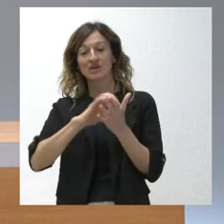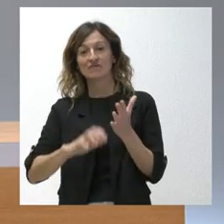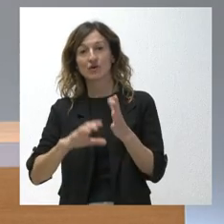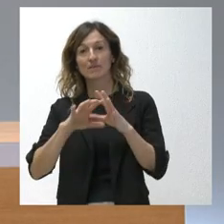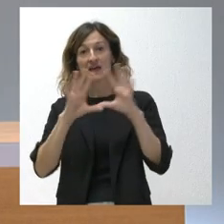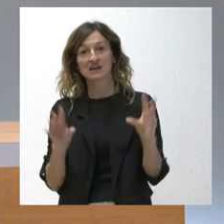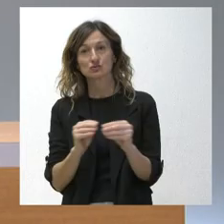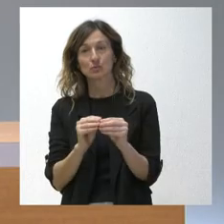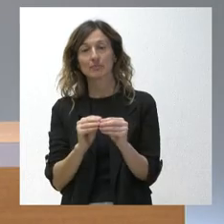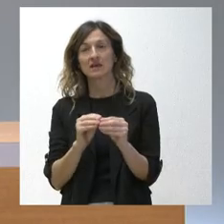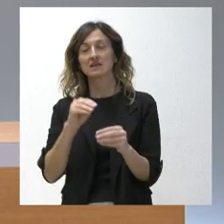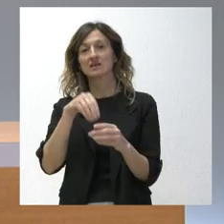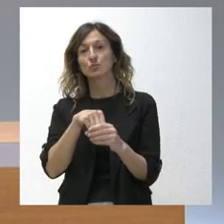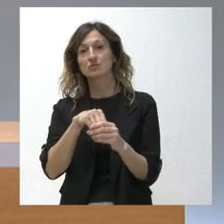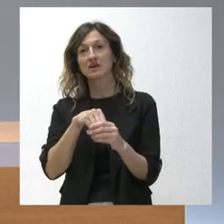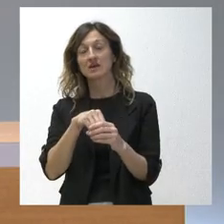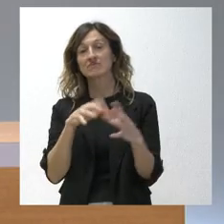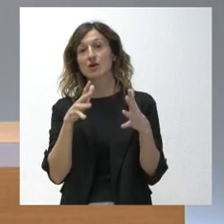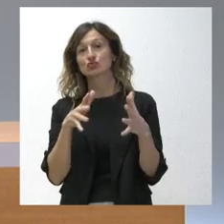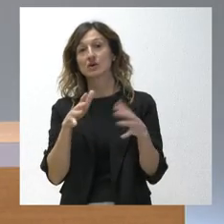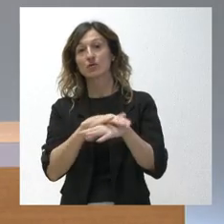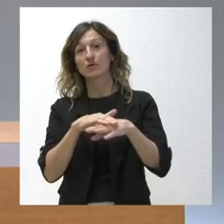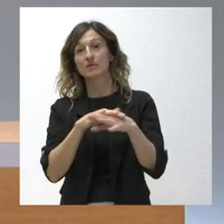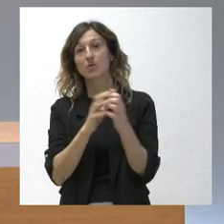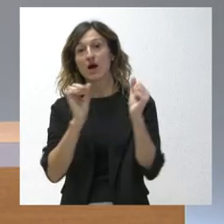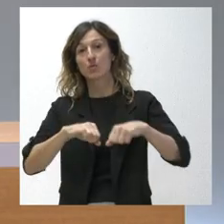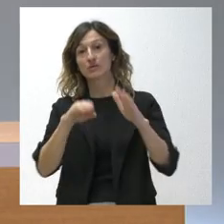que constituyen los acuerdos del Consejo de Gobierno y que,